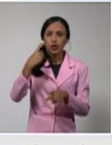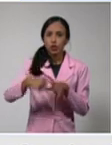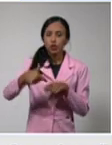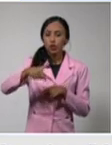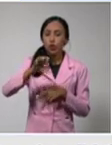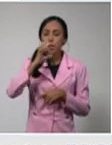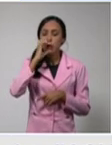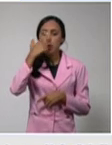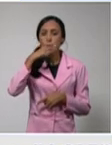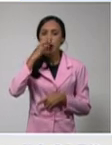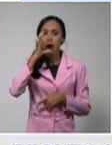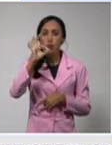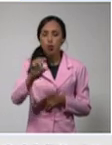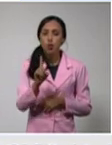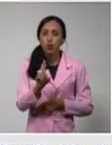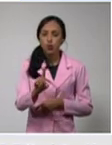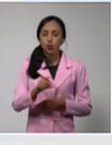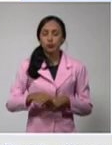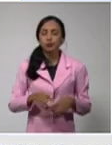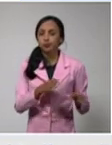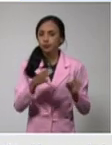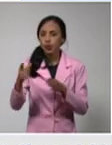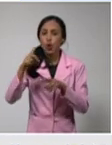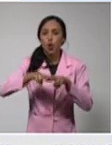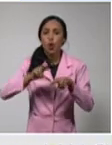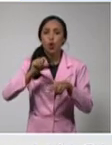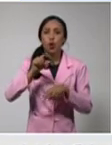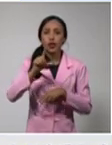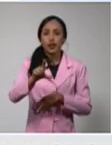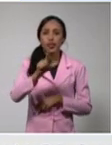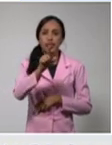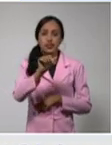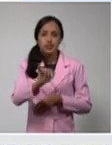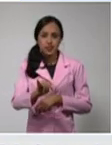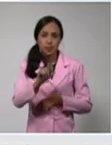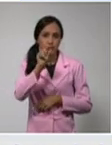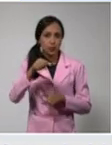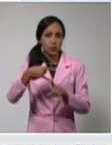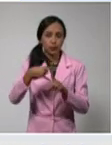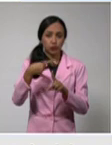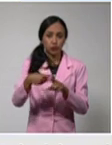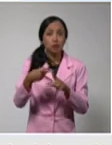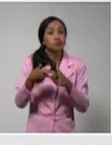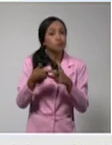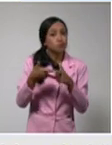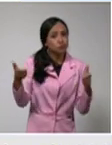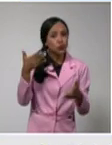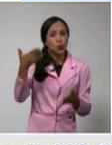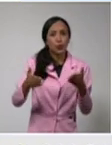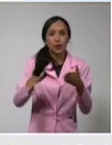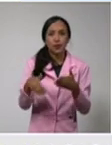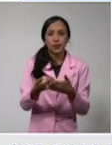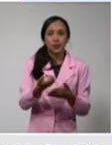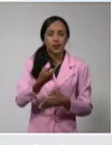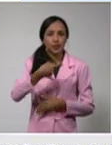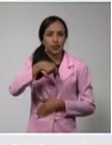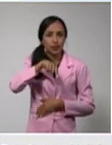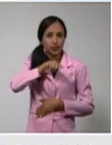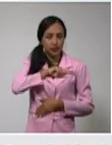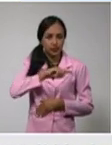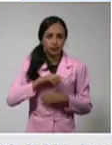Olguín, 16 casos, incremento en comparación con el día anterior ayer, el día anterior de once.